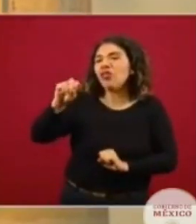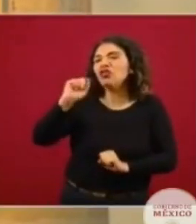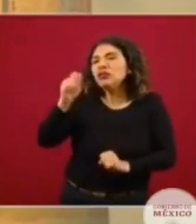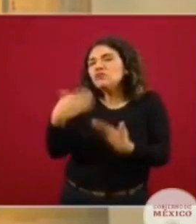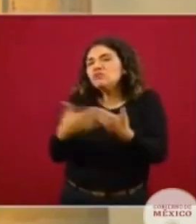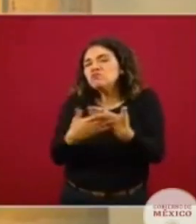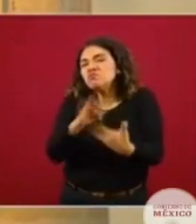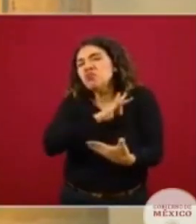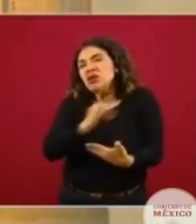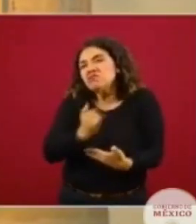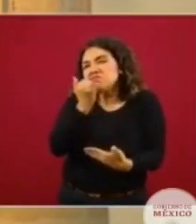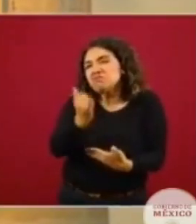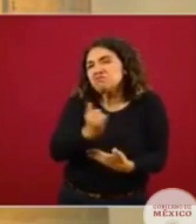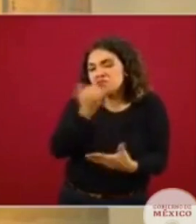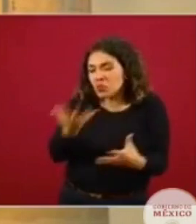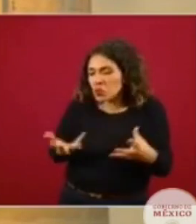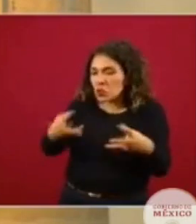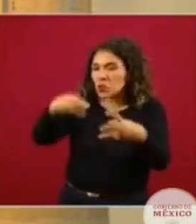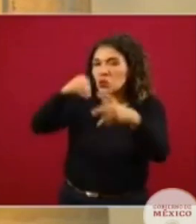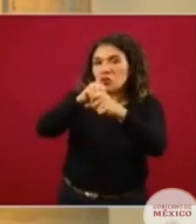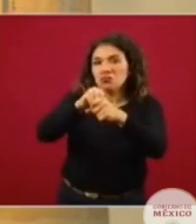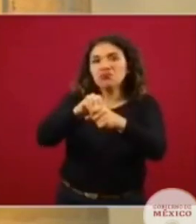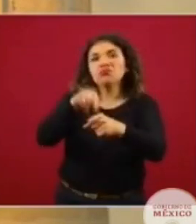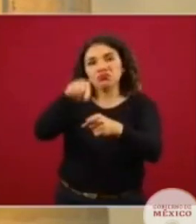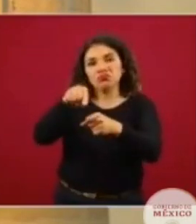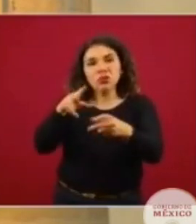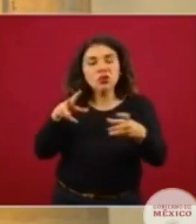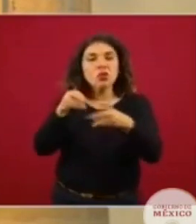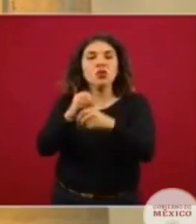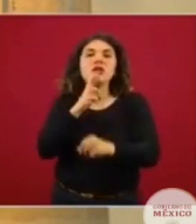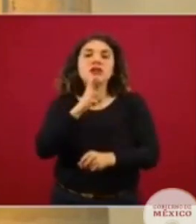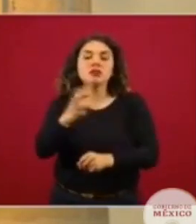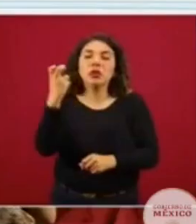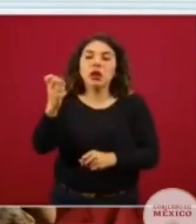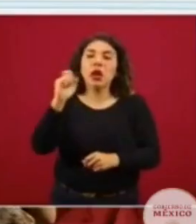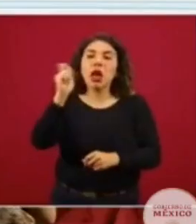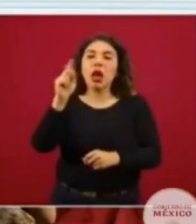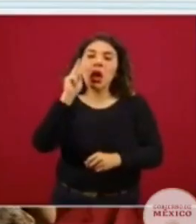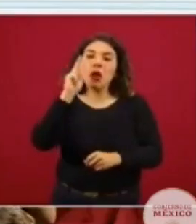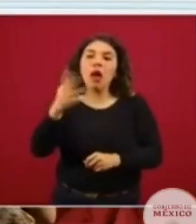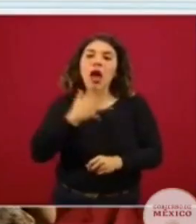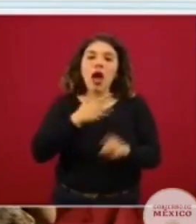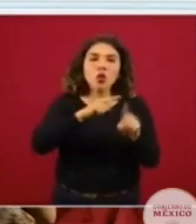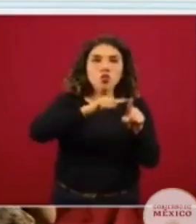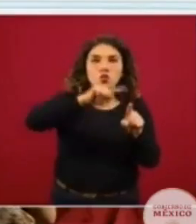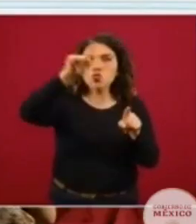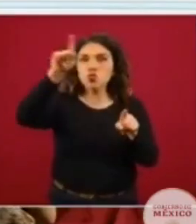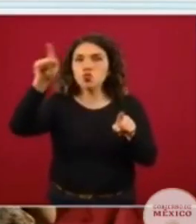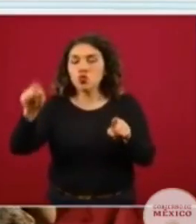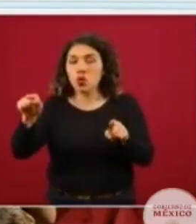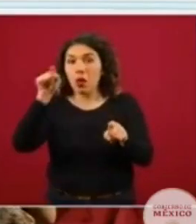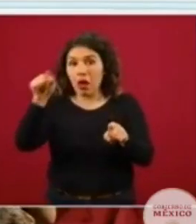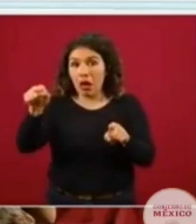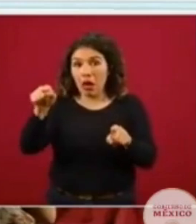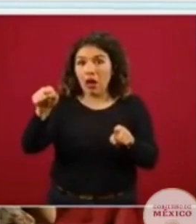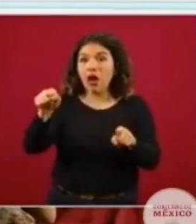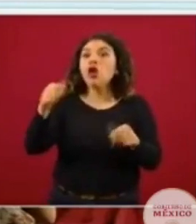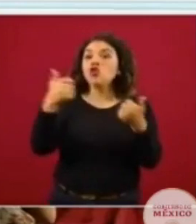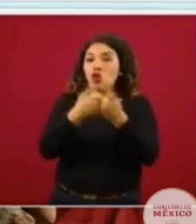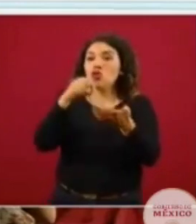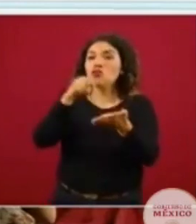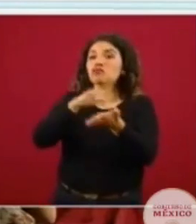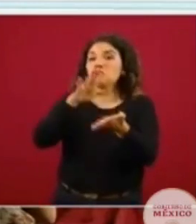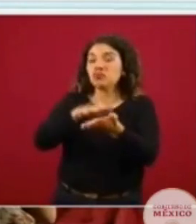confirmados, los sumamos a los que ya tienen este resultado y entonces tenemos esta curva que al estar basada